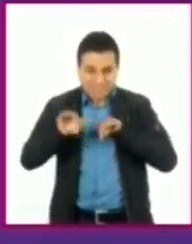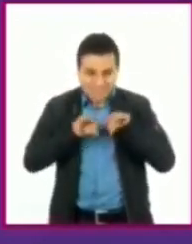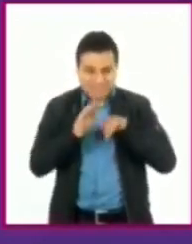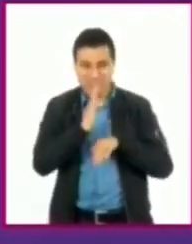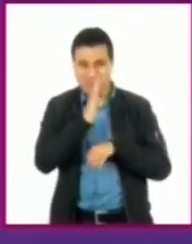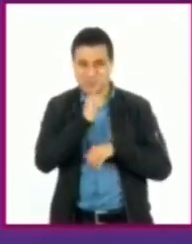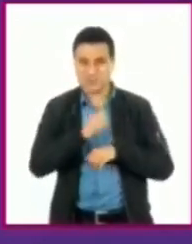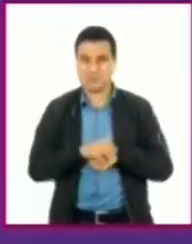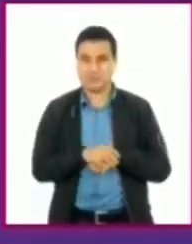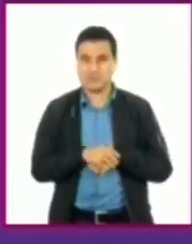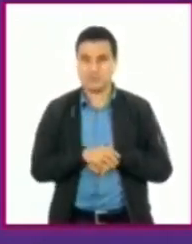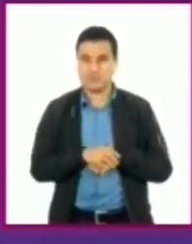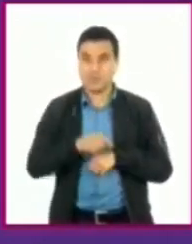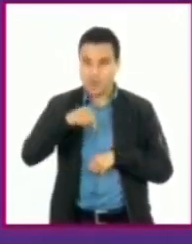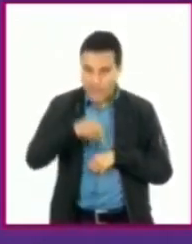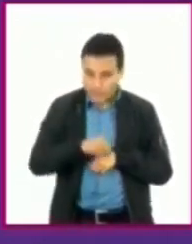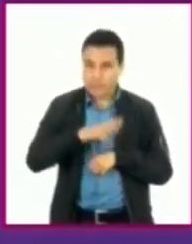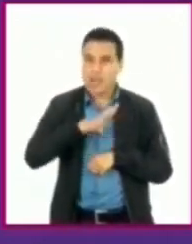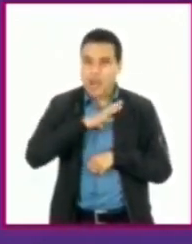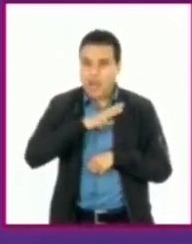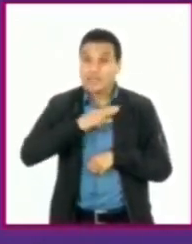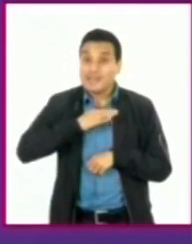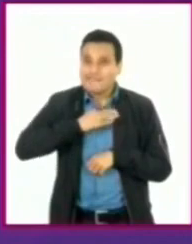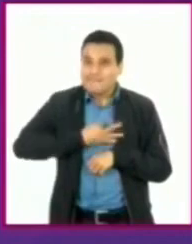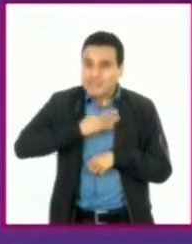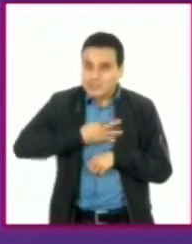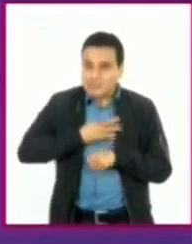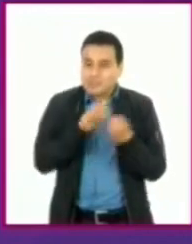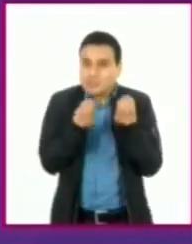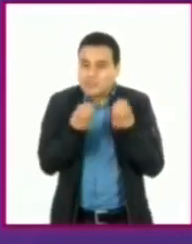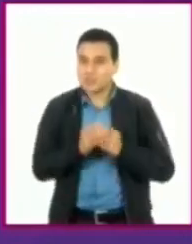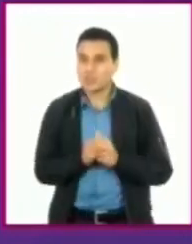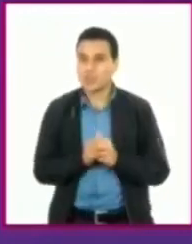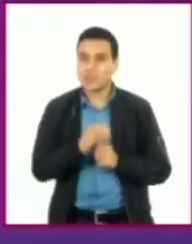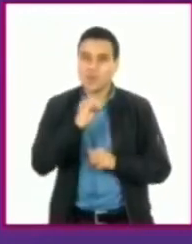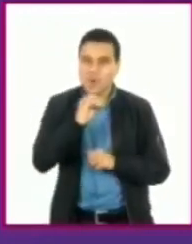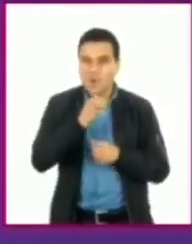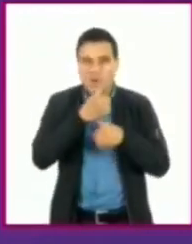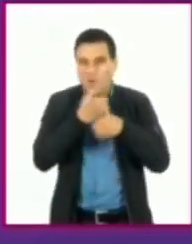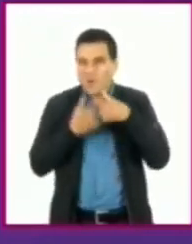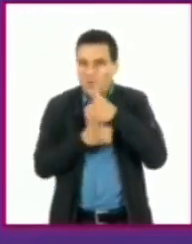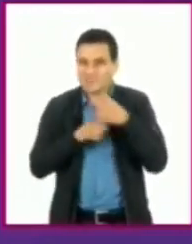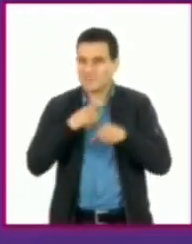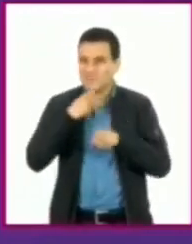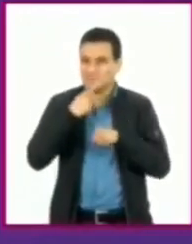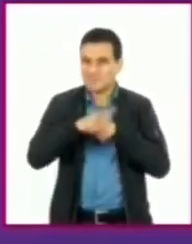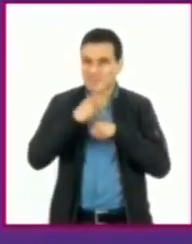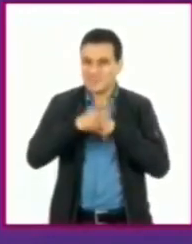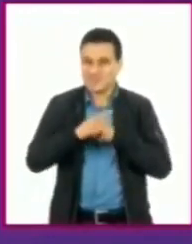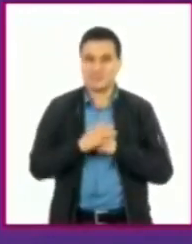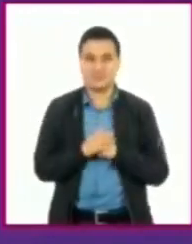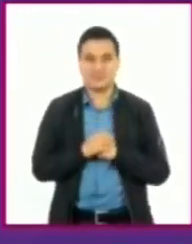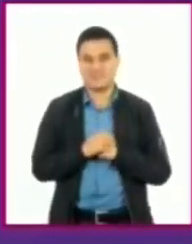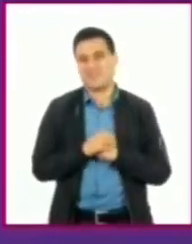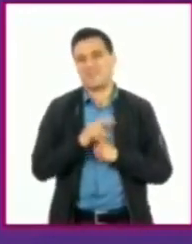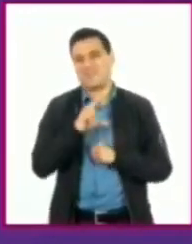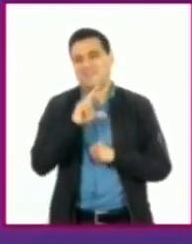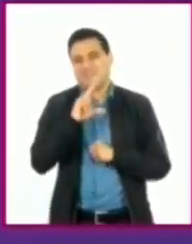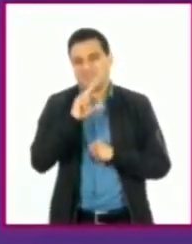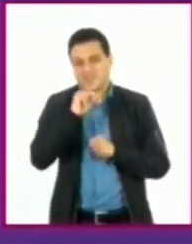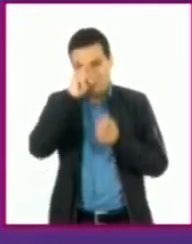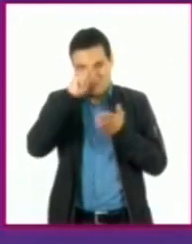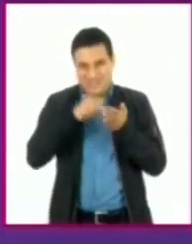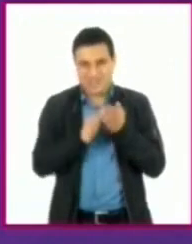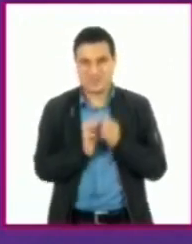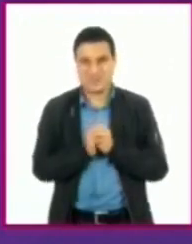Oye, pero es que aquí puede haber gérmenes por todos lados. O residuos de cosas peligrosas. No creo. Los